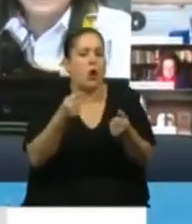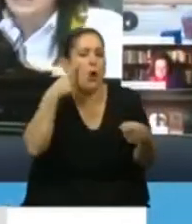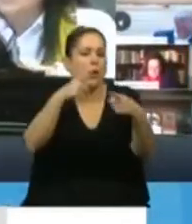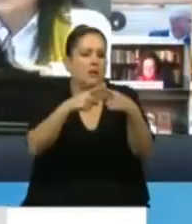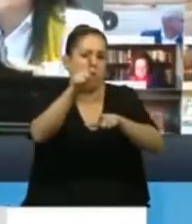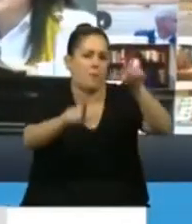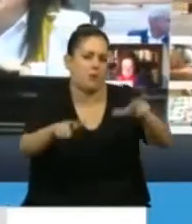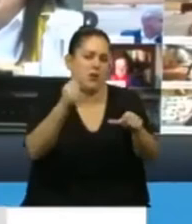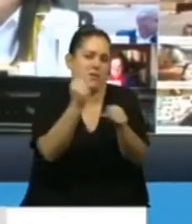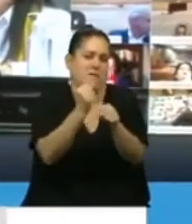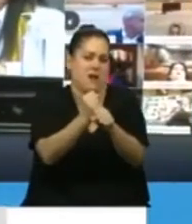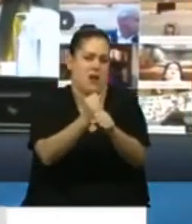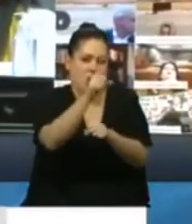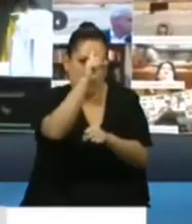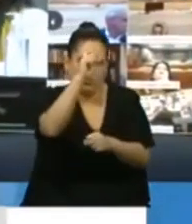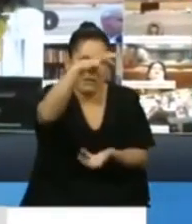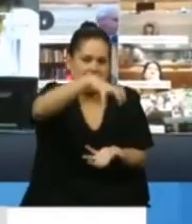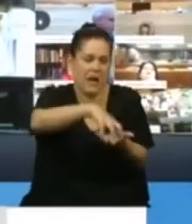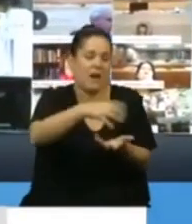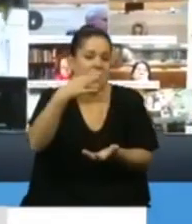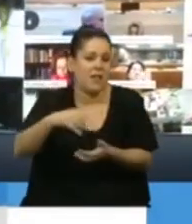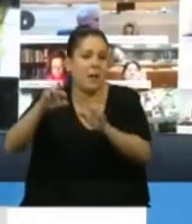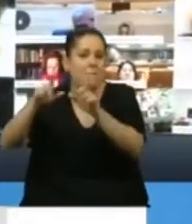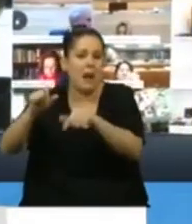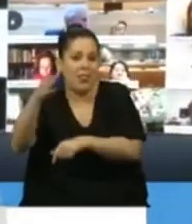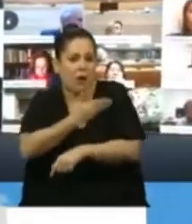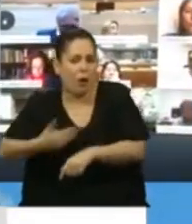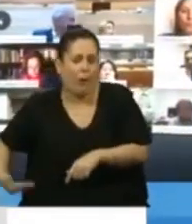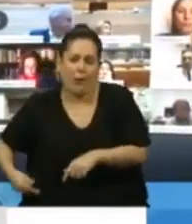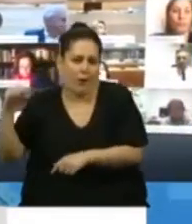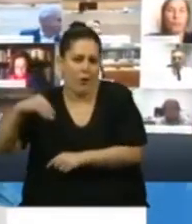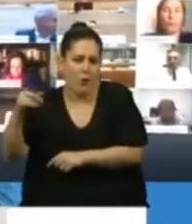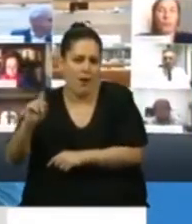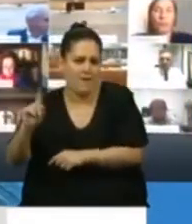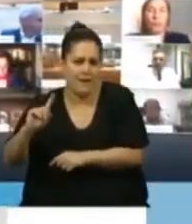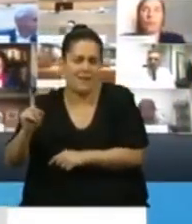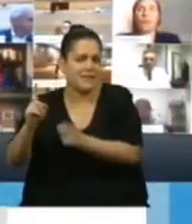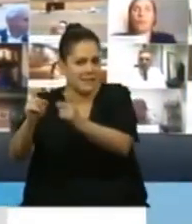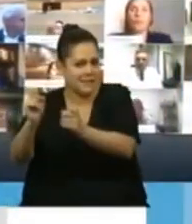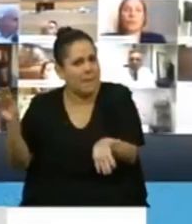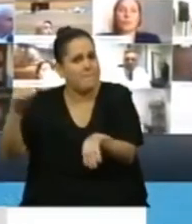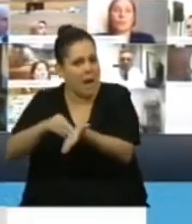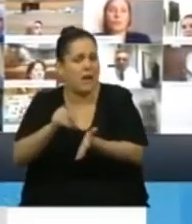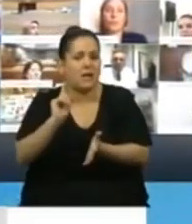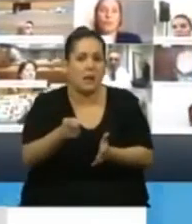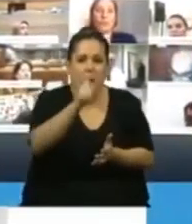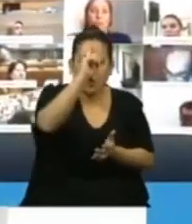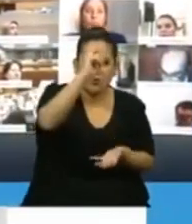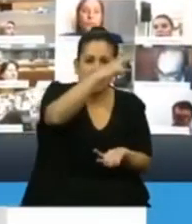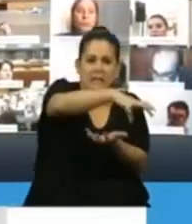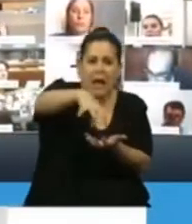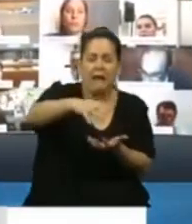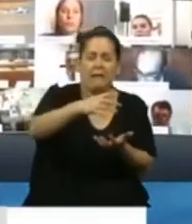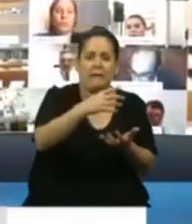Claramente el plus del gobierno ha sido poco, no alcanza, menos cuando este sector de trabajadores y trabajadoras lo hacen, incluso recorriendo